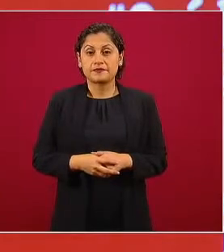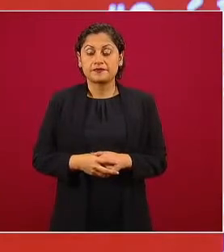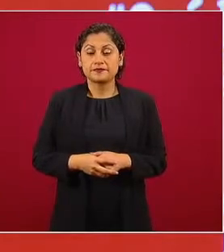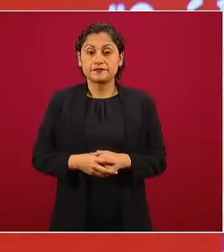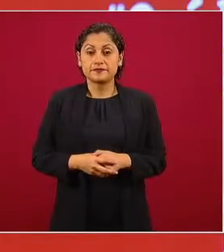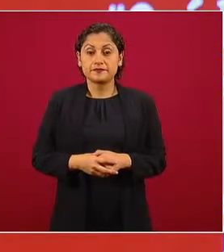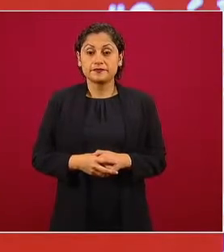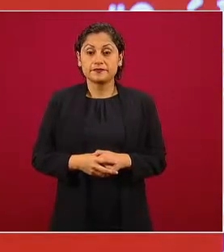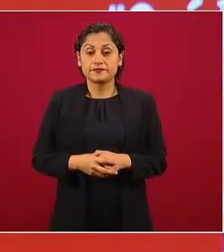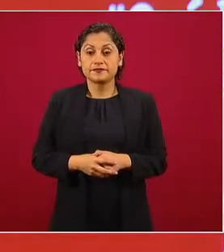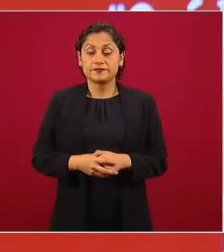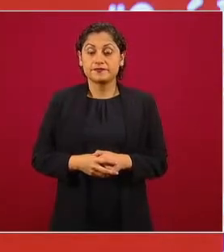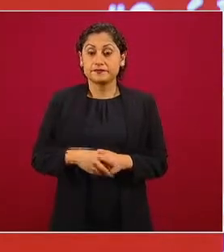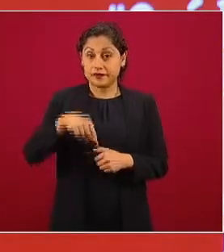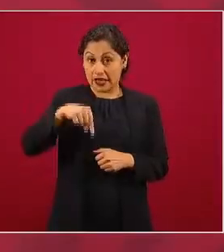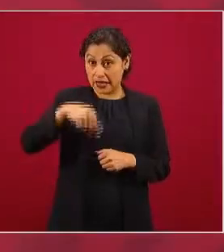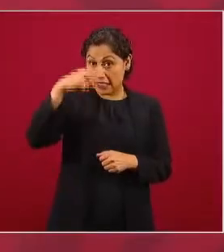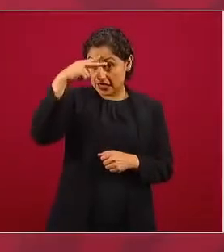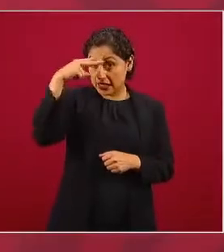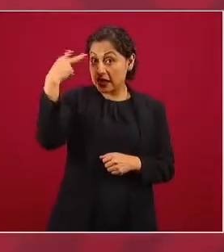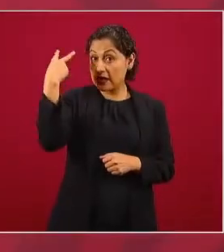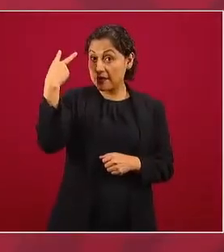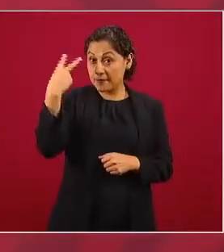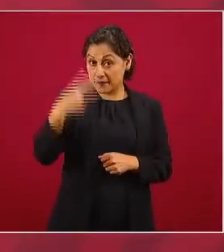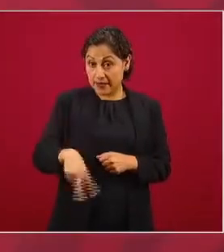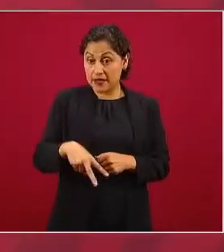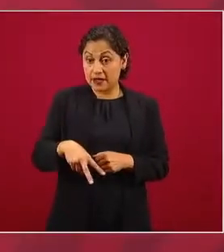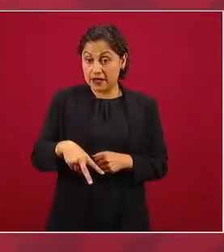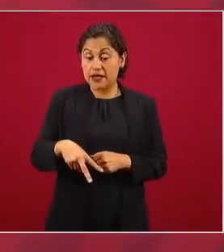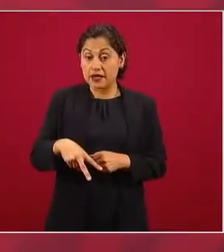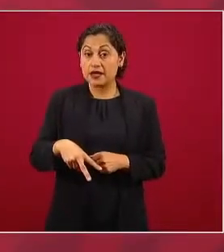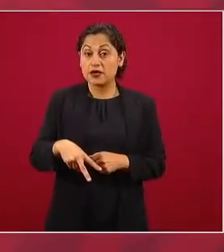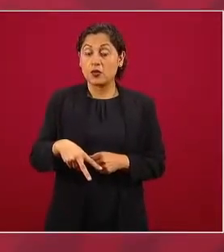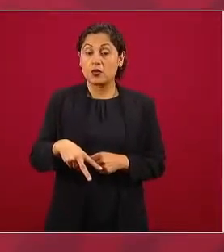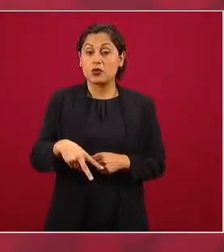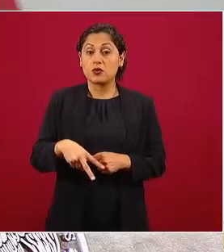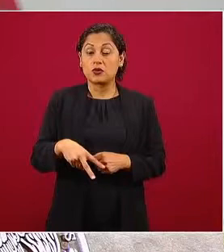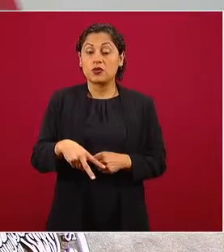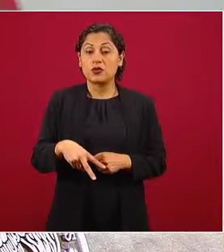Nuestro país tiene primer lugar en obesidad infantil.